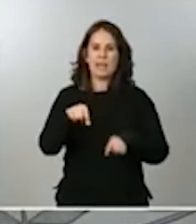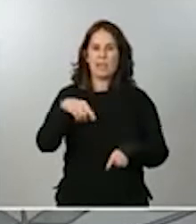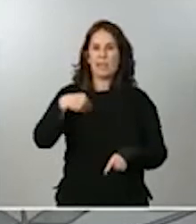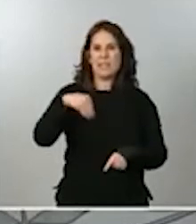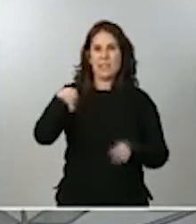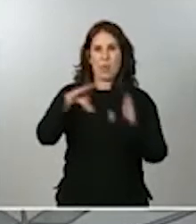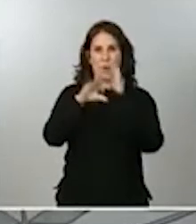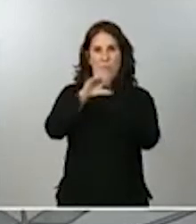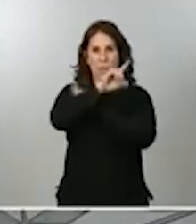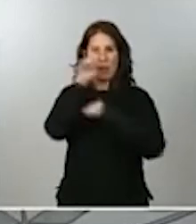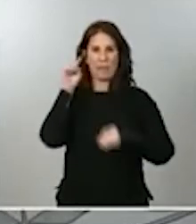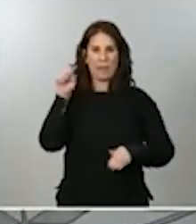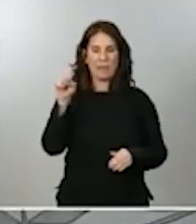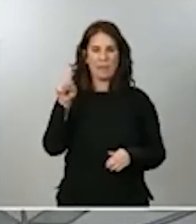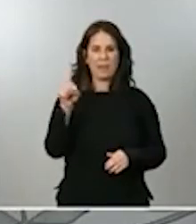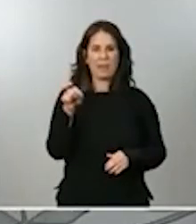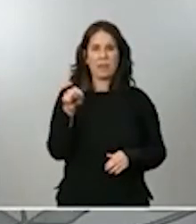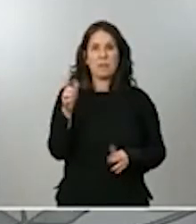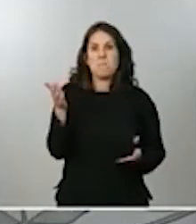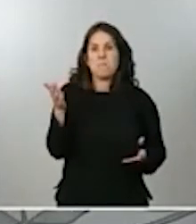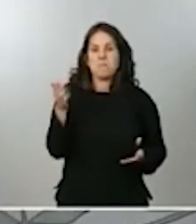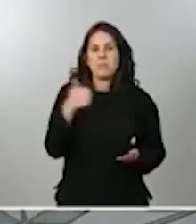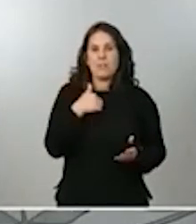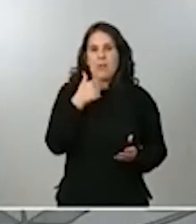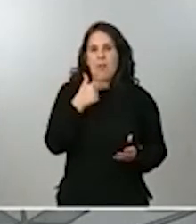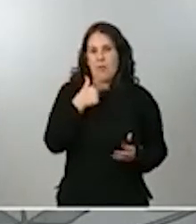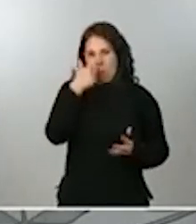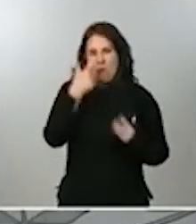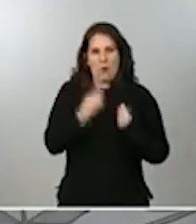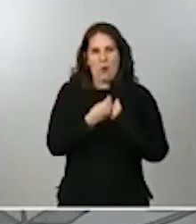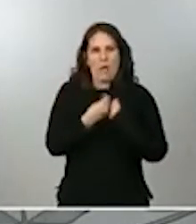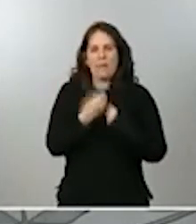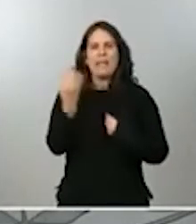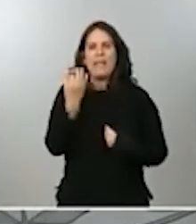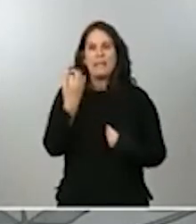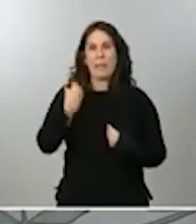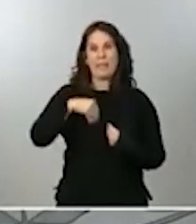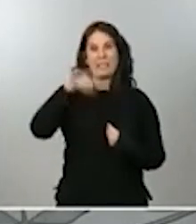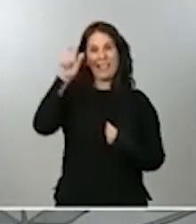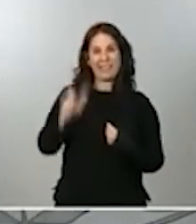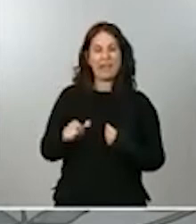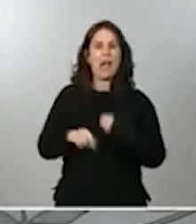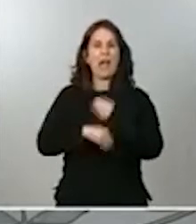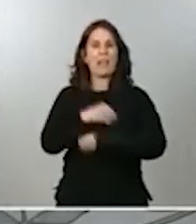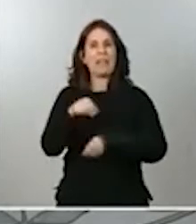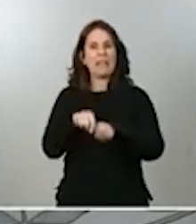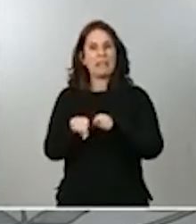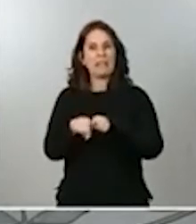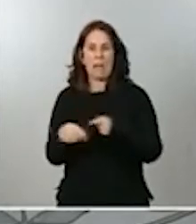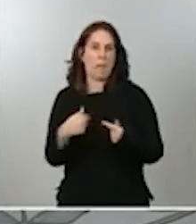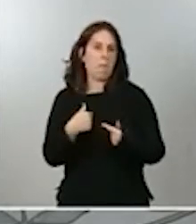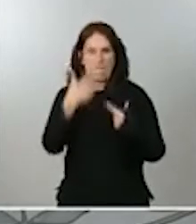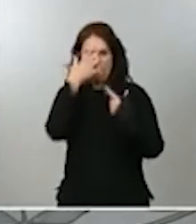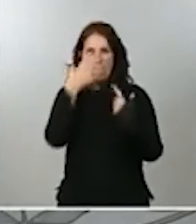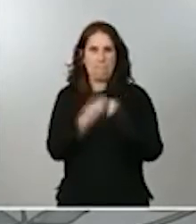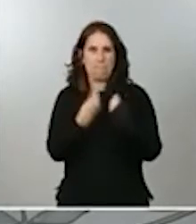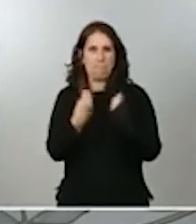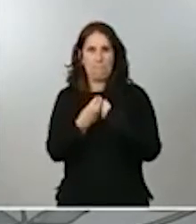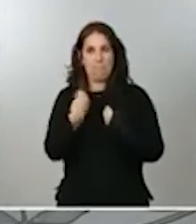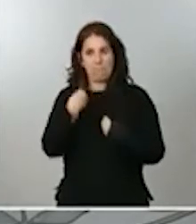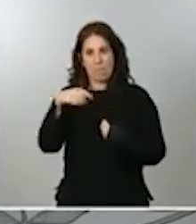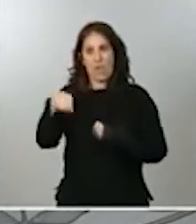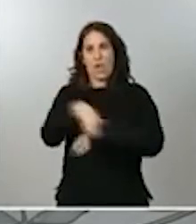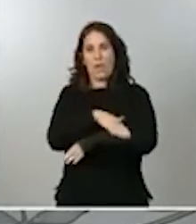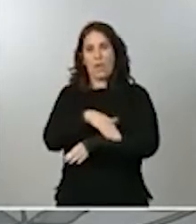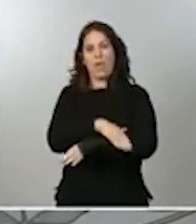le tengo que decir que no se entiende que la presidenta de la Comunidad haga esta crítica cuando es el Gobierno de Madrid el que tiene que, vía